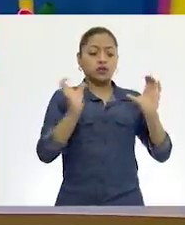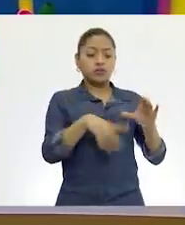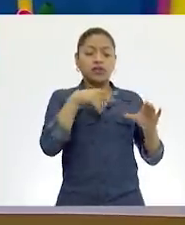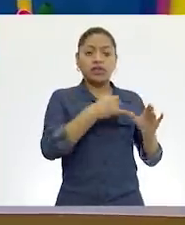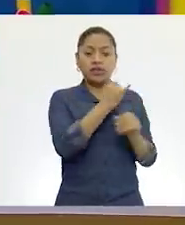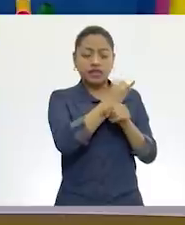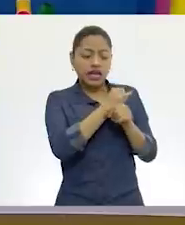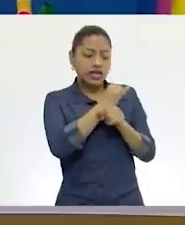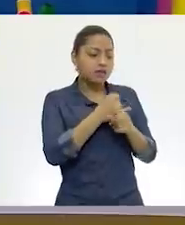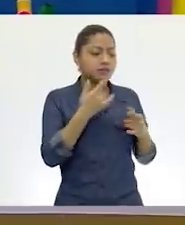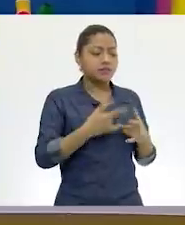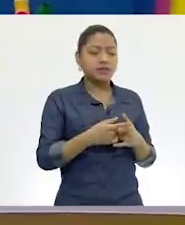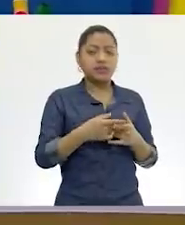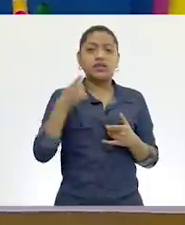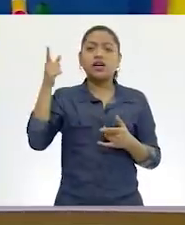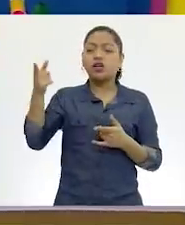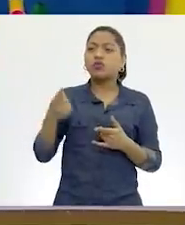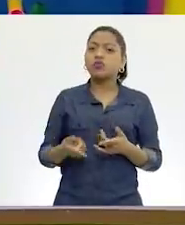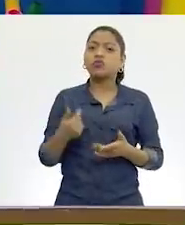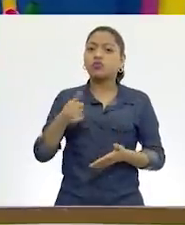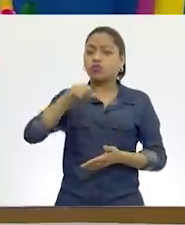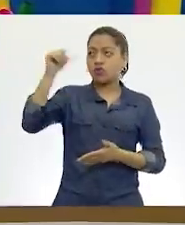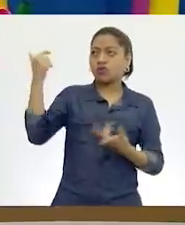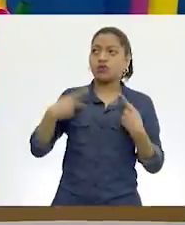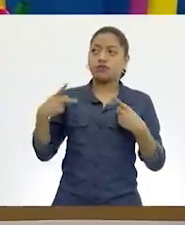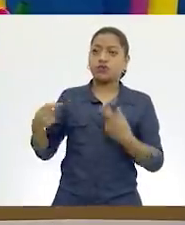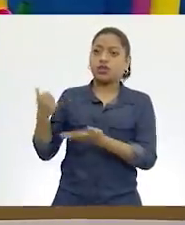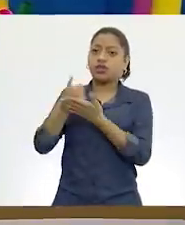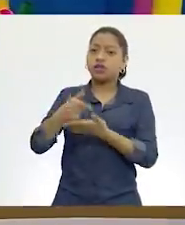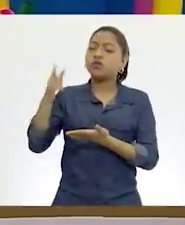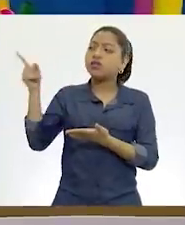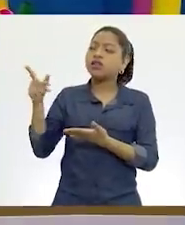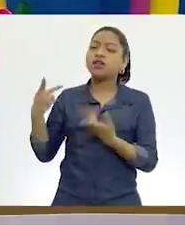¿a qué persona elegirías para esa entrevista?